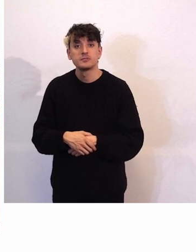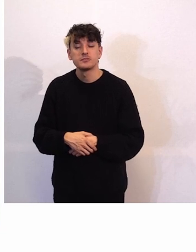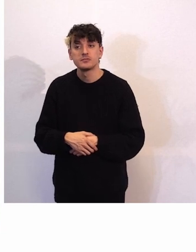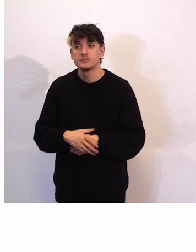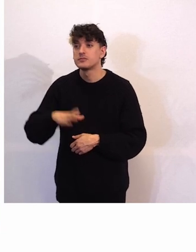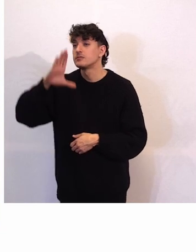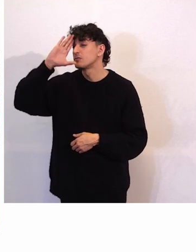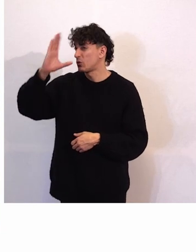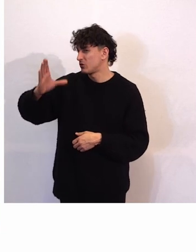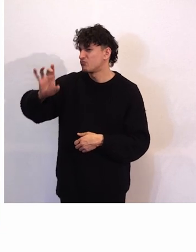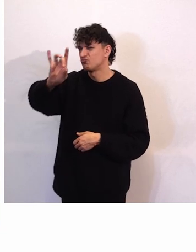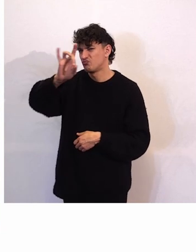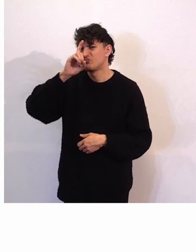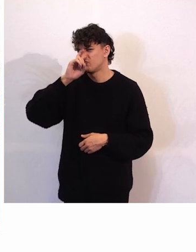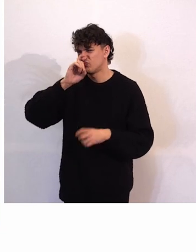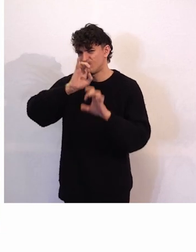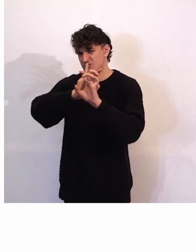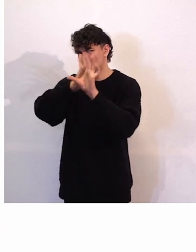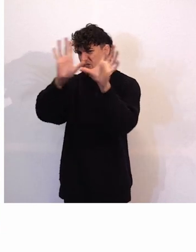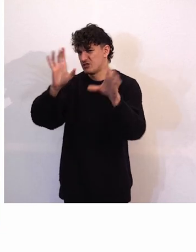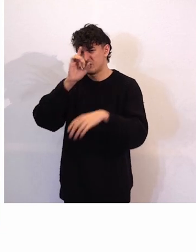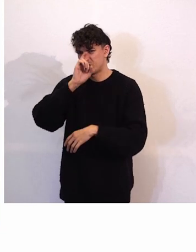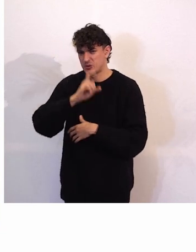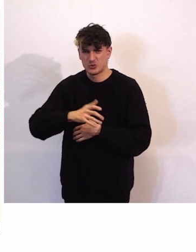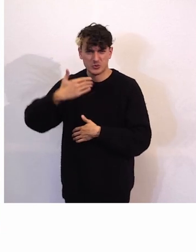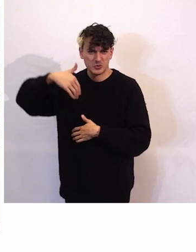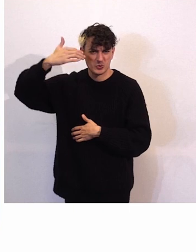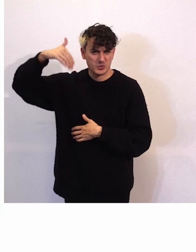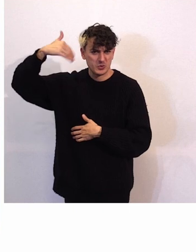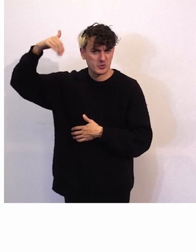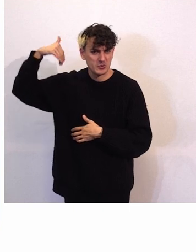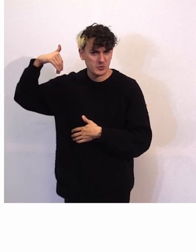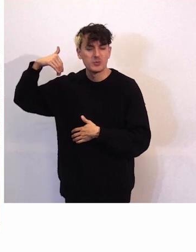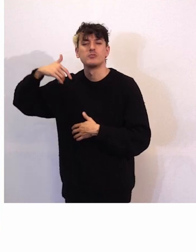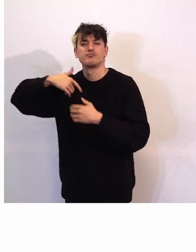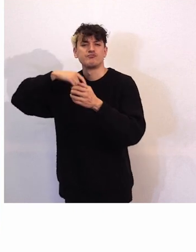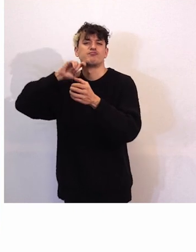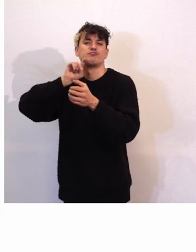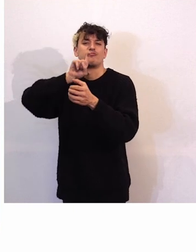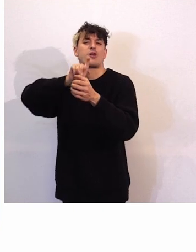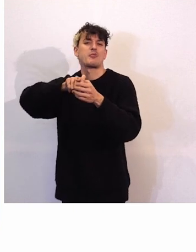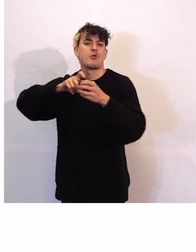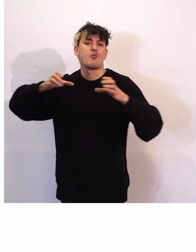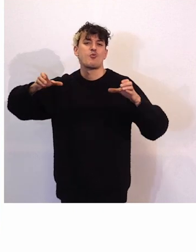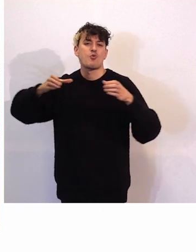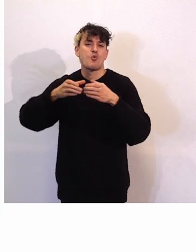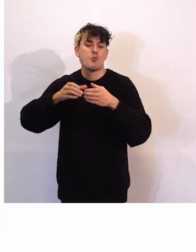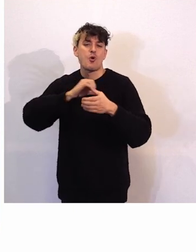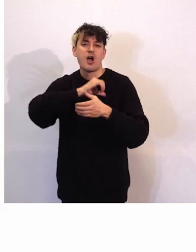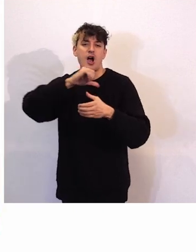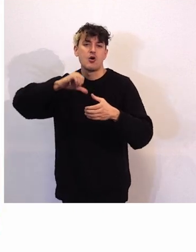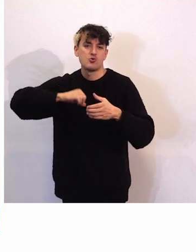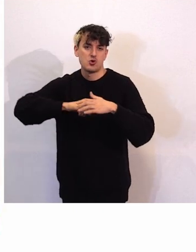Sí, me acuerdo. Claro que sí. Por aquellos tiempos estaba participando en un grupo de autogestores.